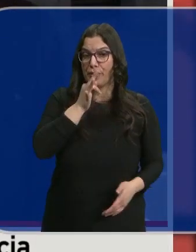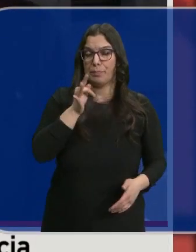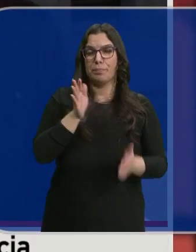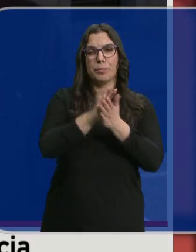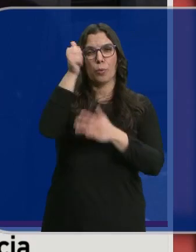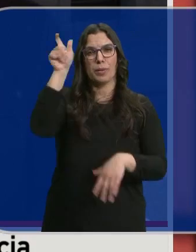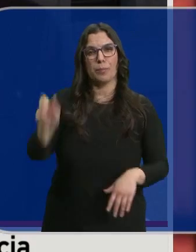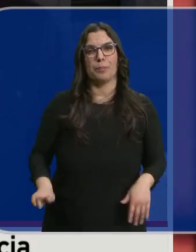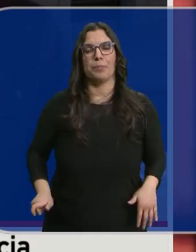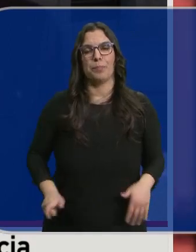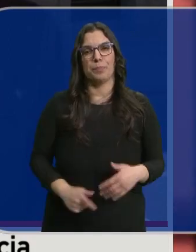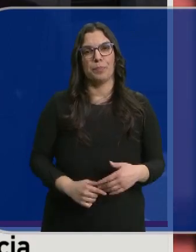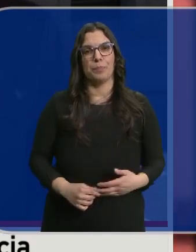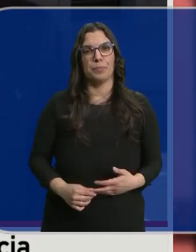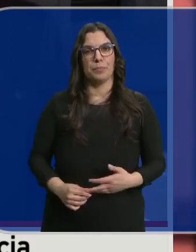Daniel de la Fuente.